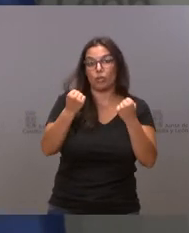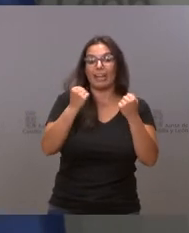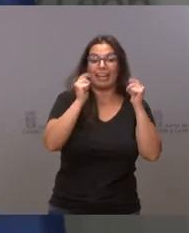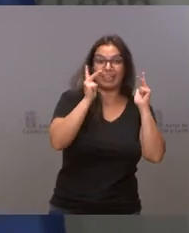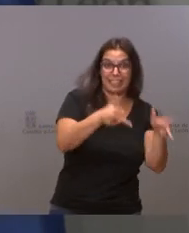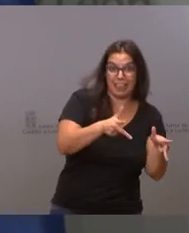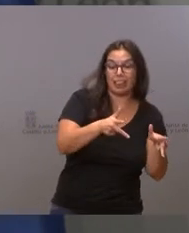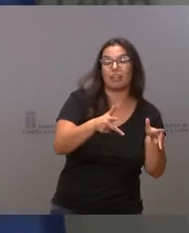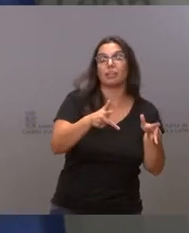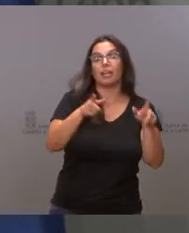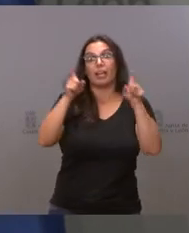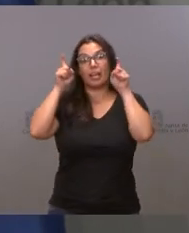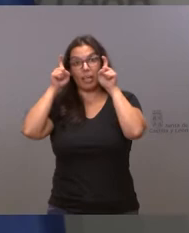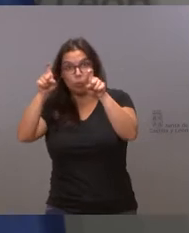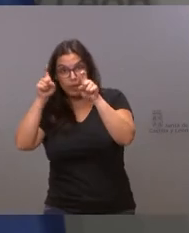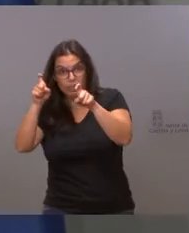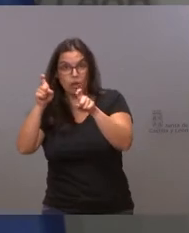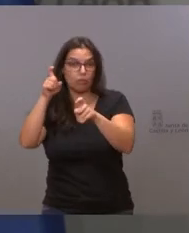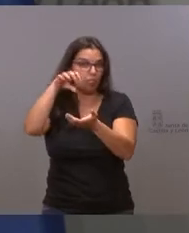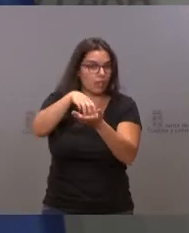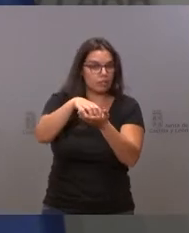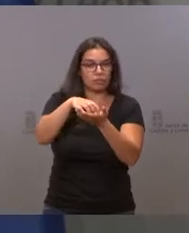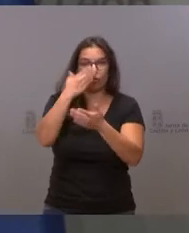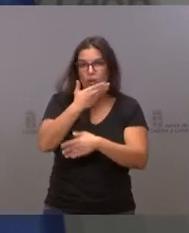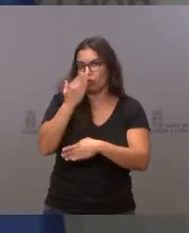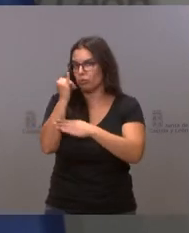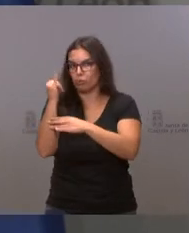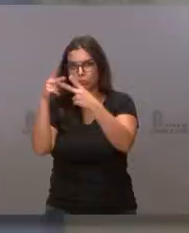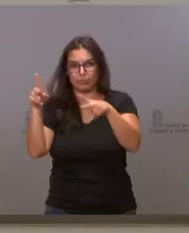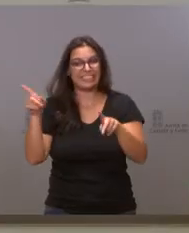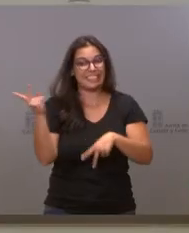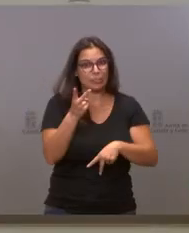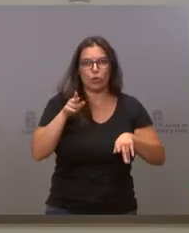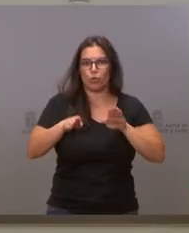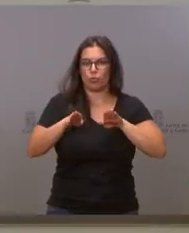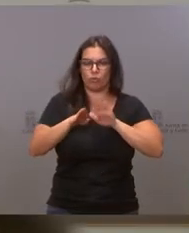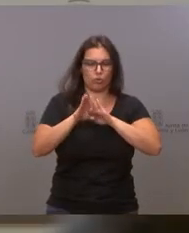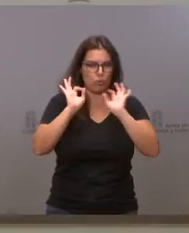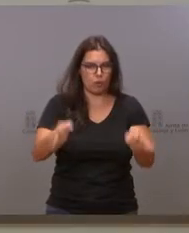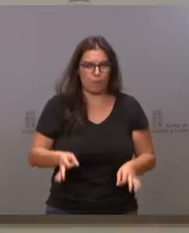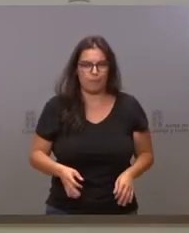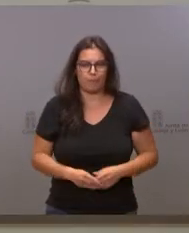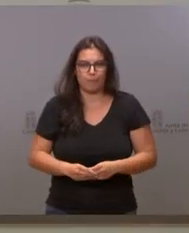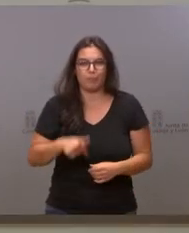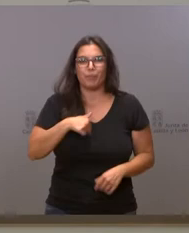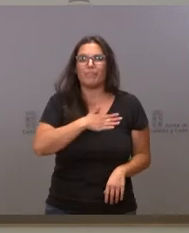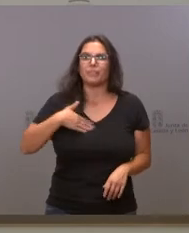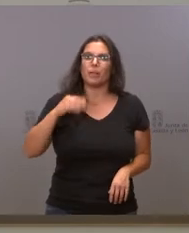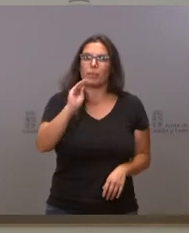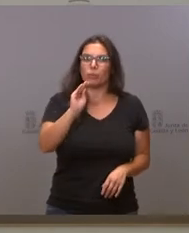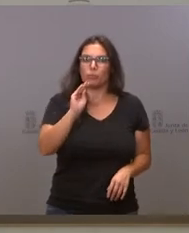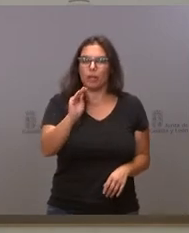en nuestros centros de enseñanza. Quería preguntarle, vicepresidente, en relación